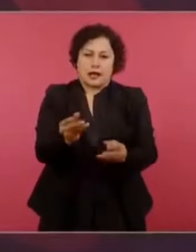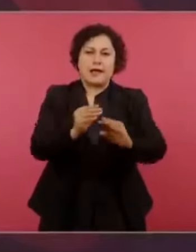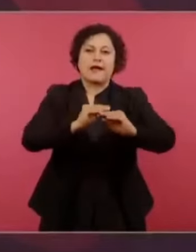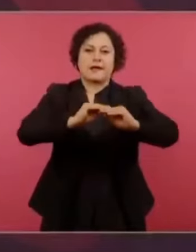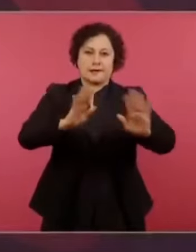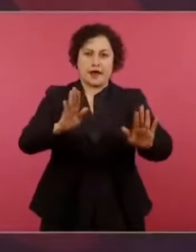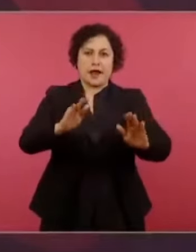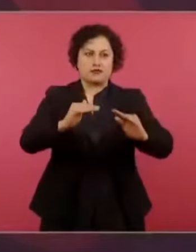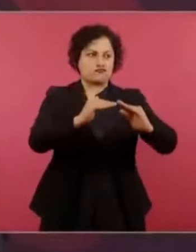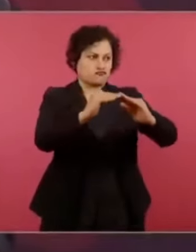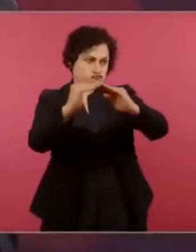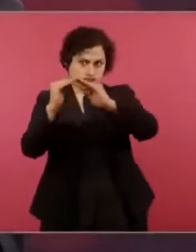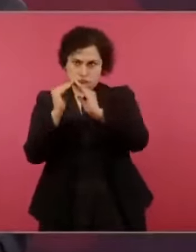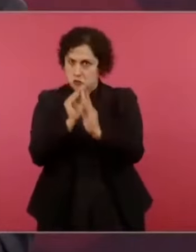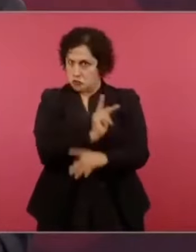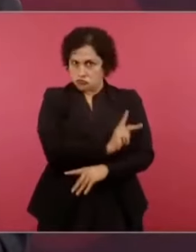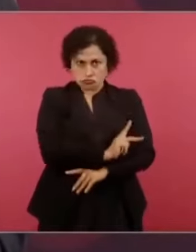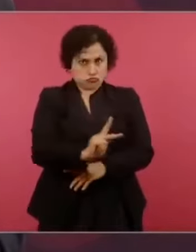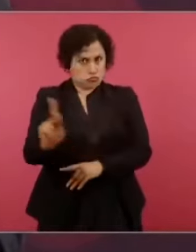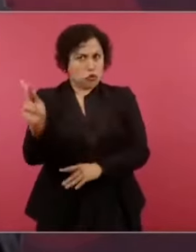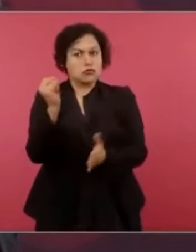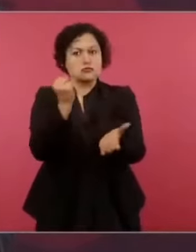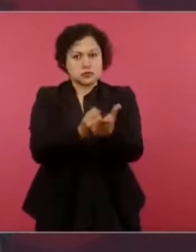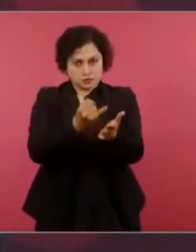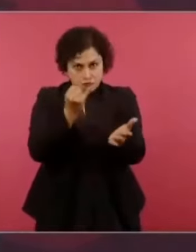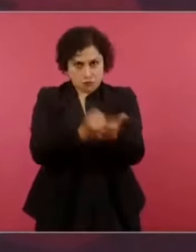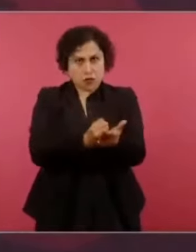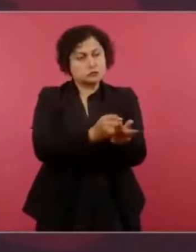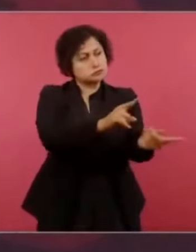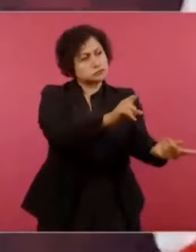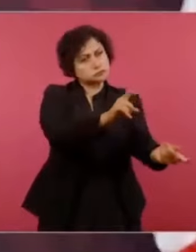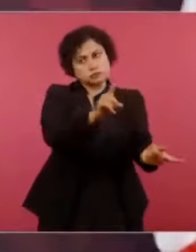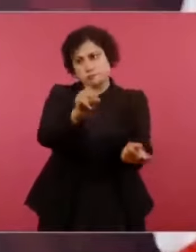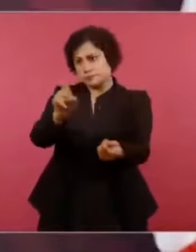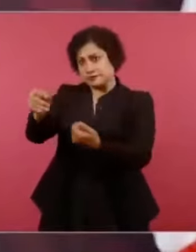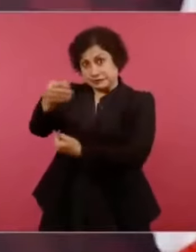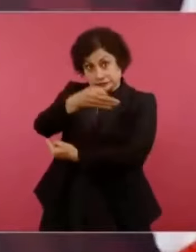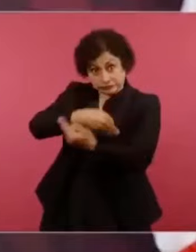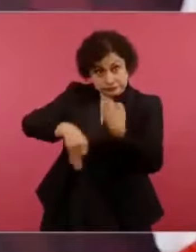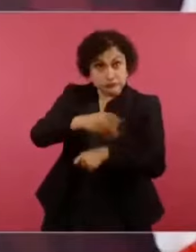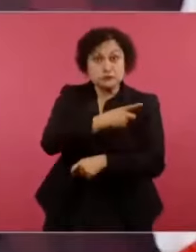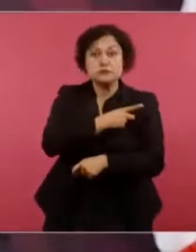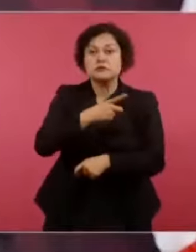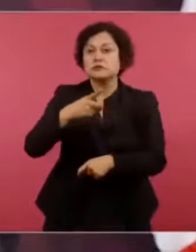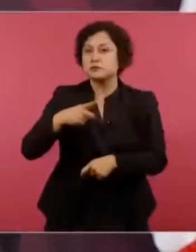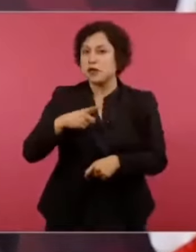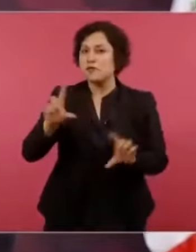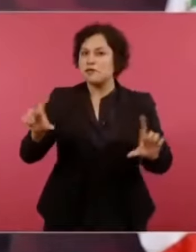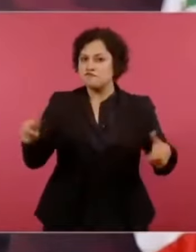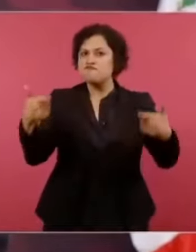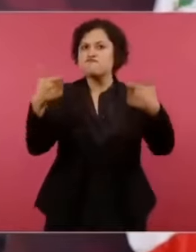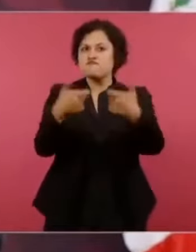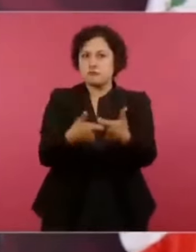Mientras ellos, los de arriba no pagaban, ustedes se atrevían